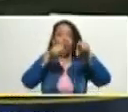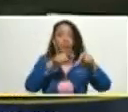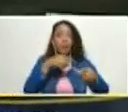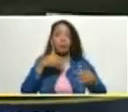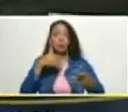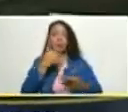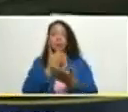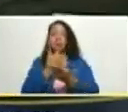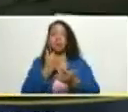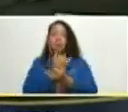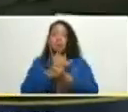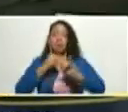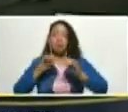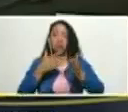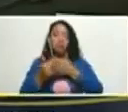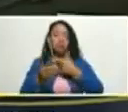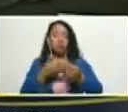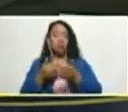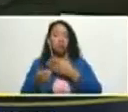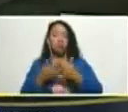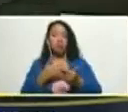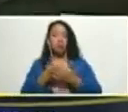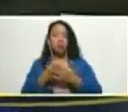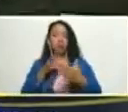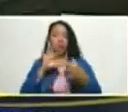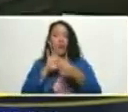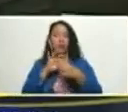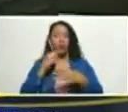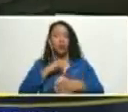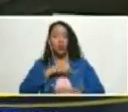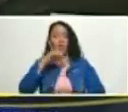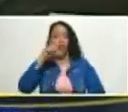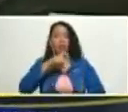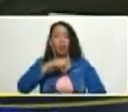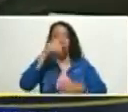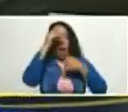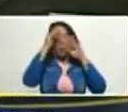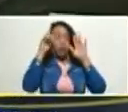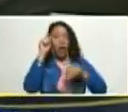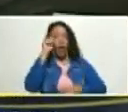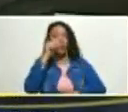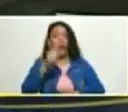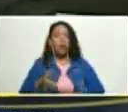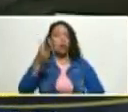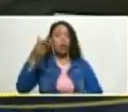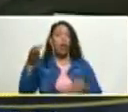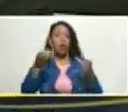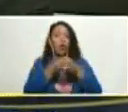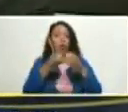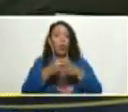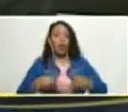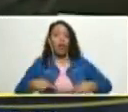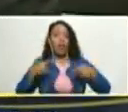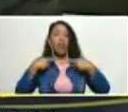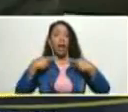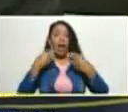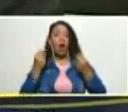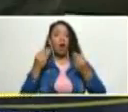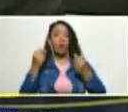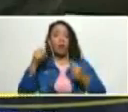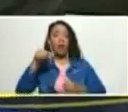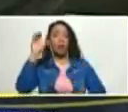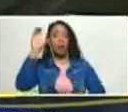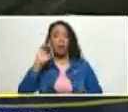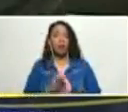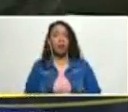impacto económico que pueda tener es necesario que nosotros podamos atender a estos importantes sectores de la vida económica del país